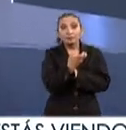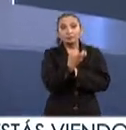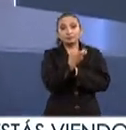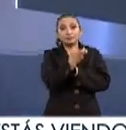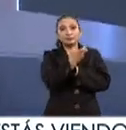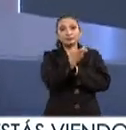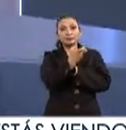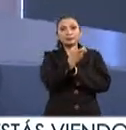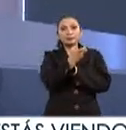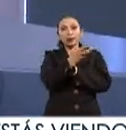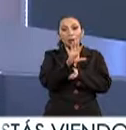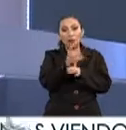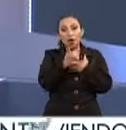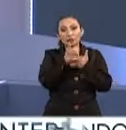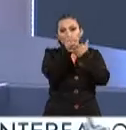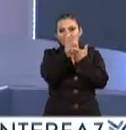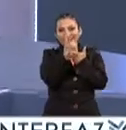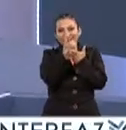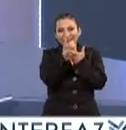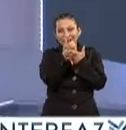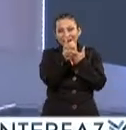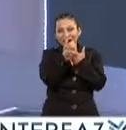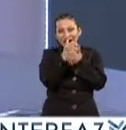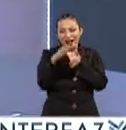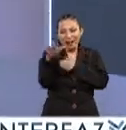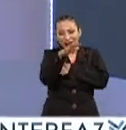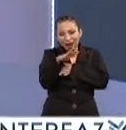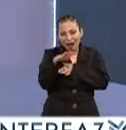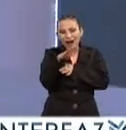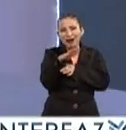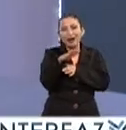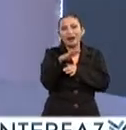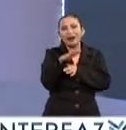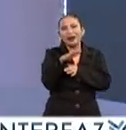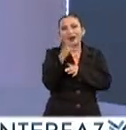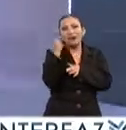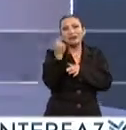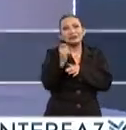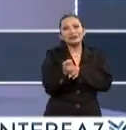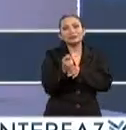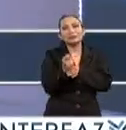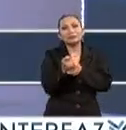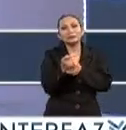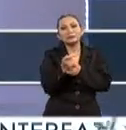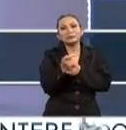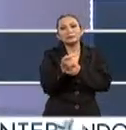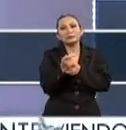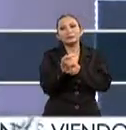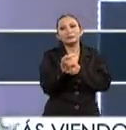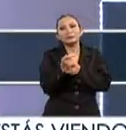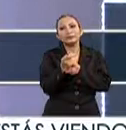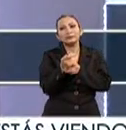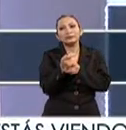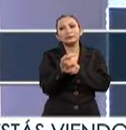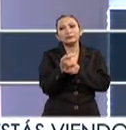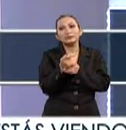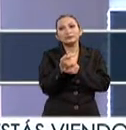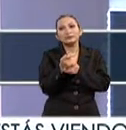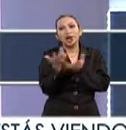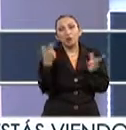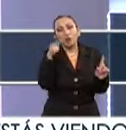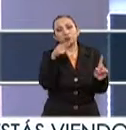nos da pauta dentro de lo que implica el